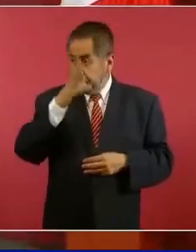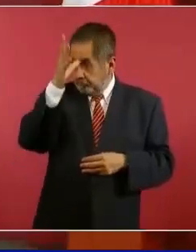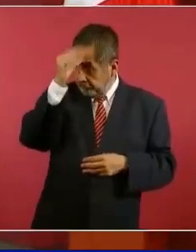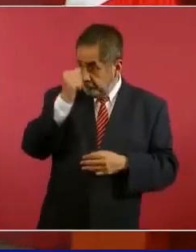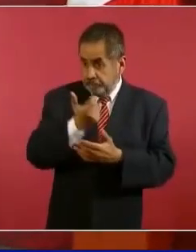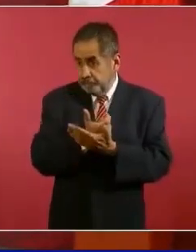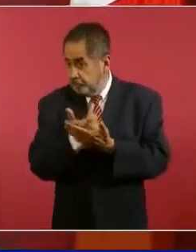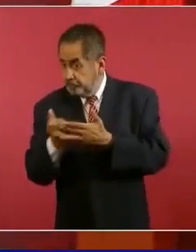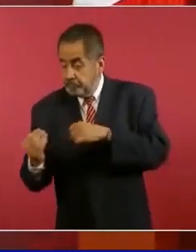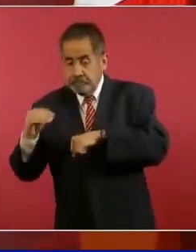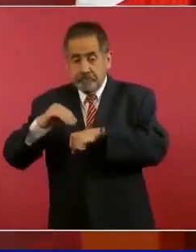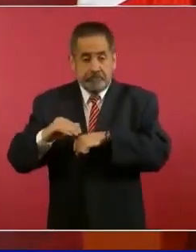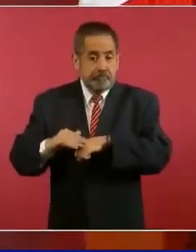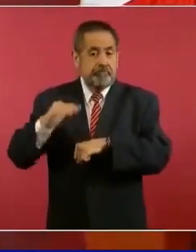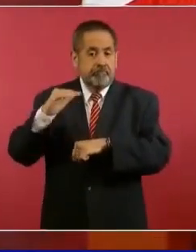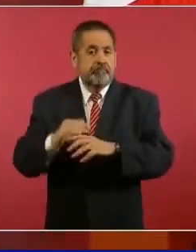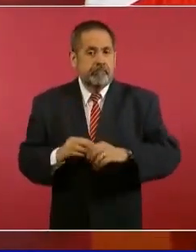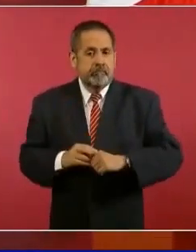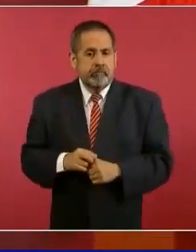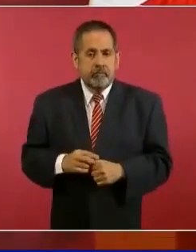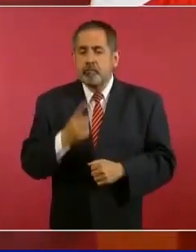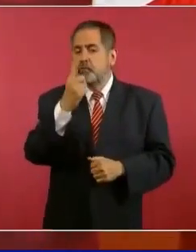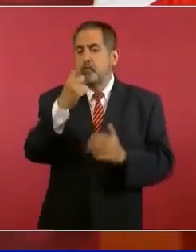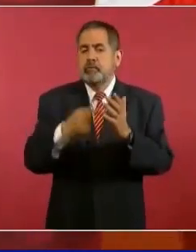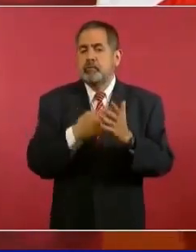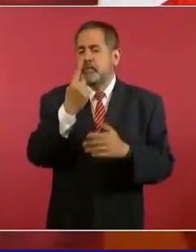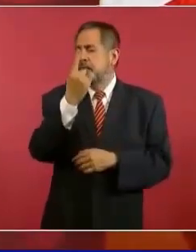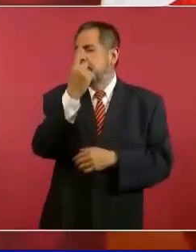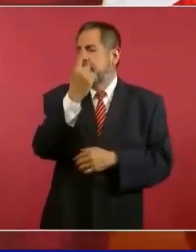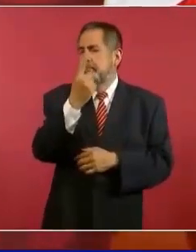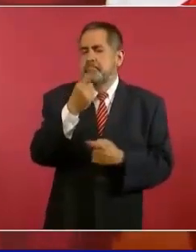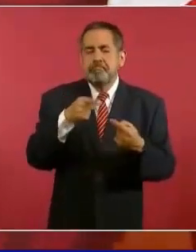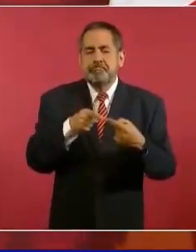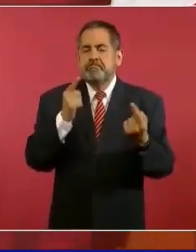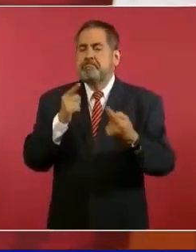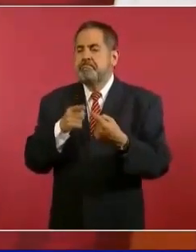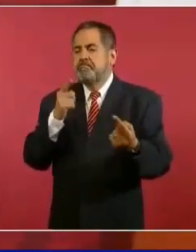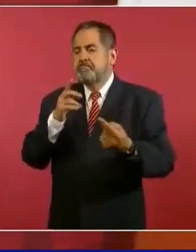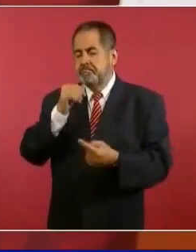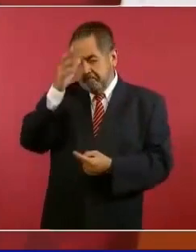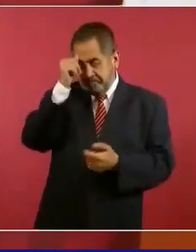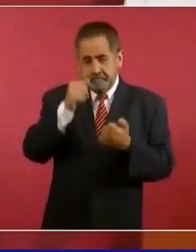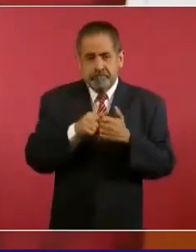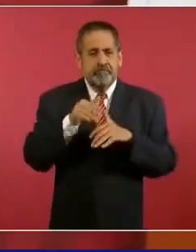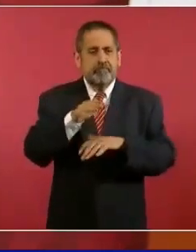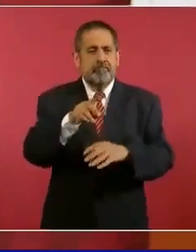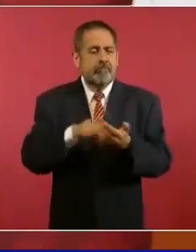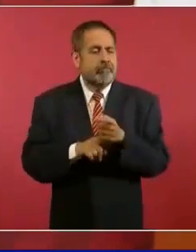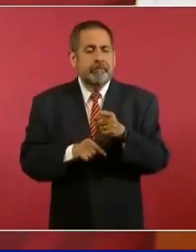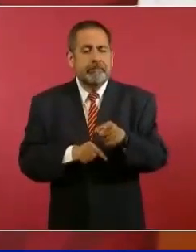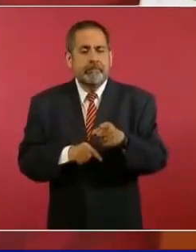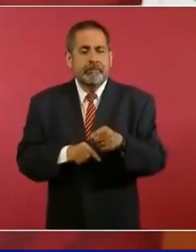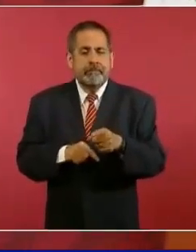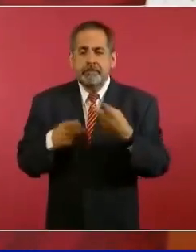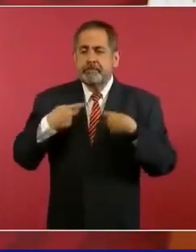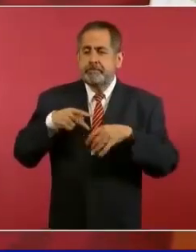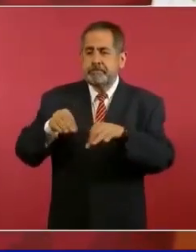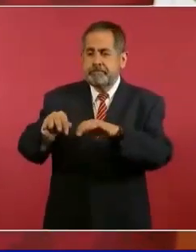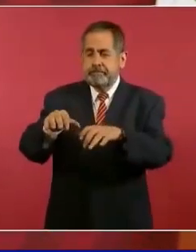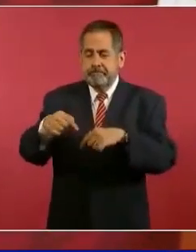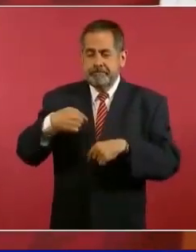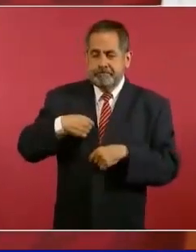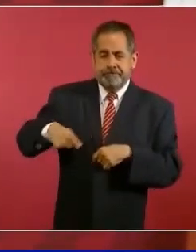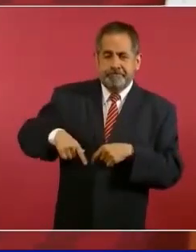sólo en un caso no hubo acuerdo, sólo del sector obrero y del